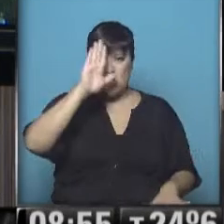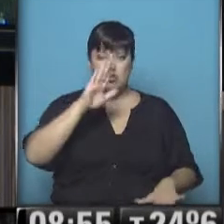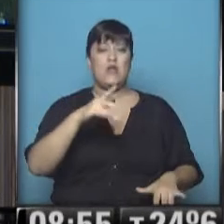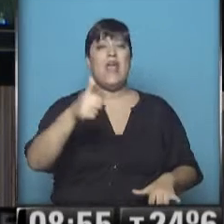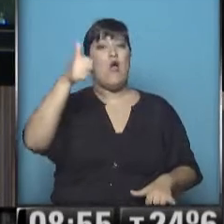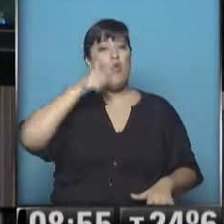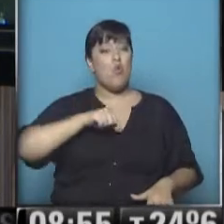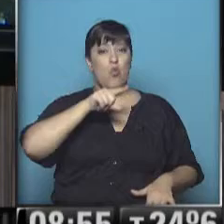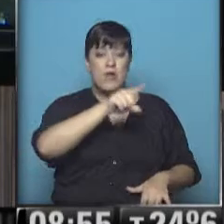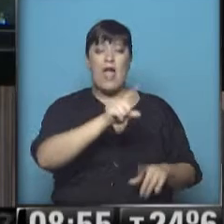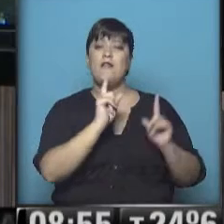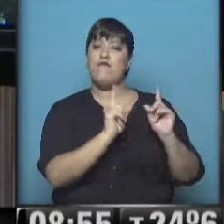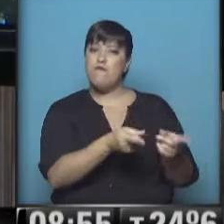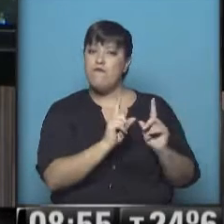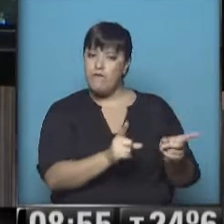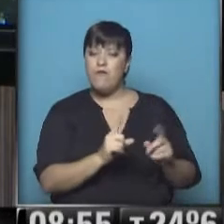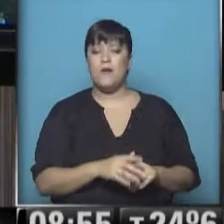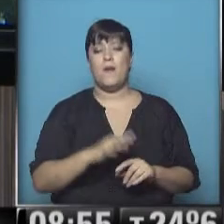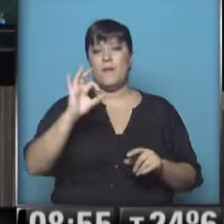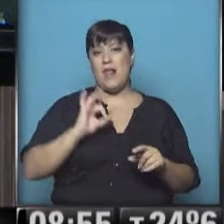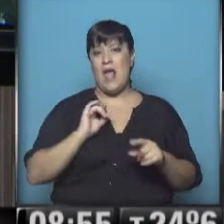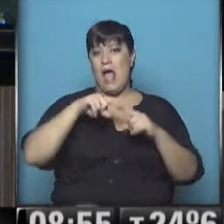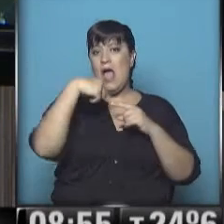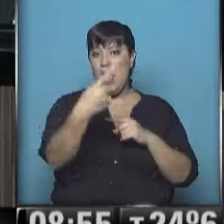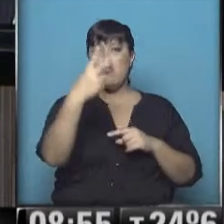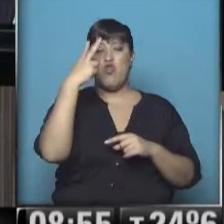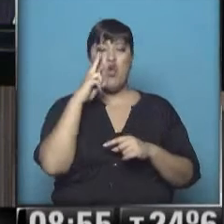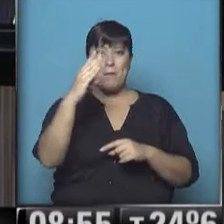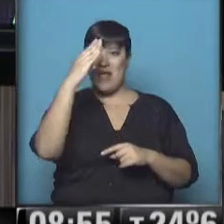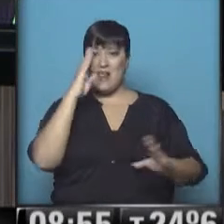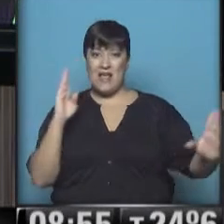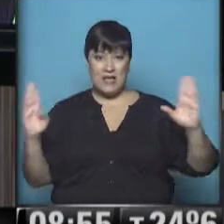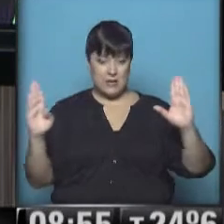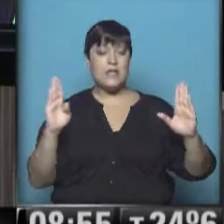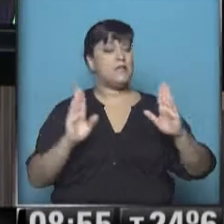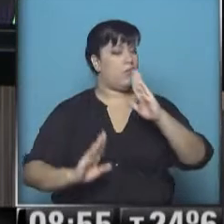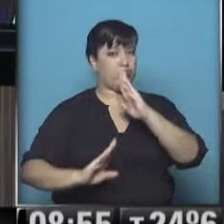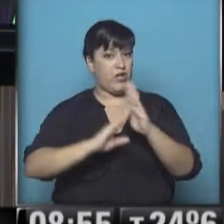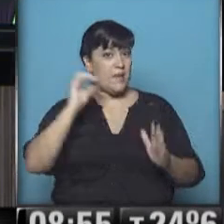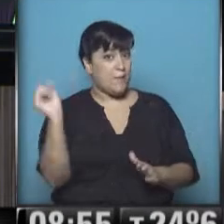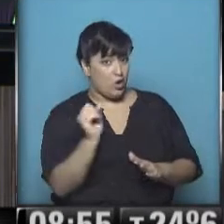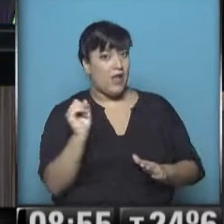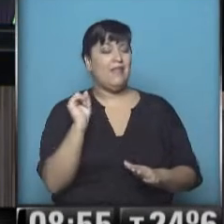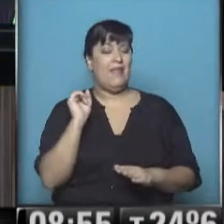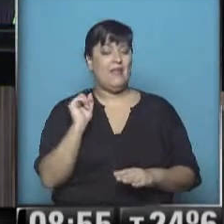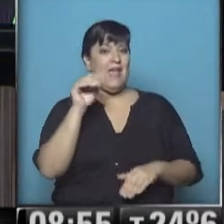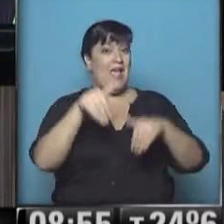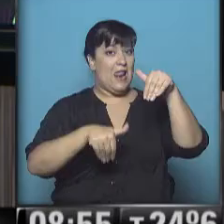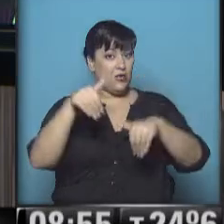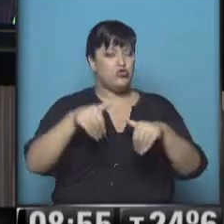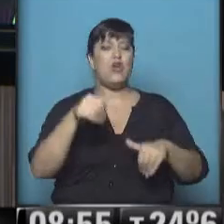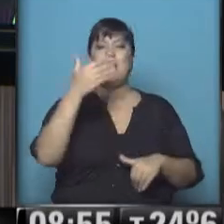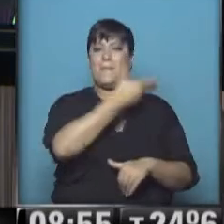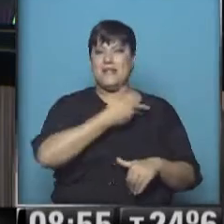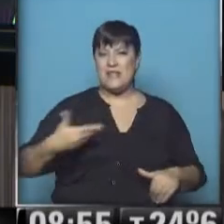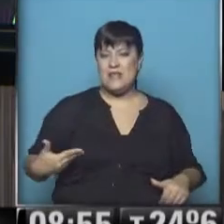Julián Domínguez seguirá siendo para el año 2015, un año clave, un año electoral, el presidente de